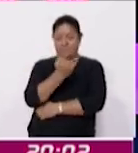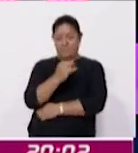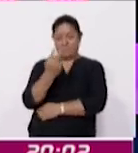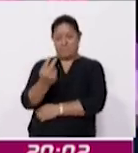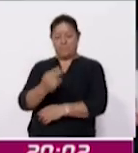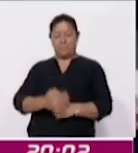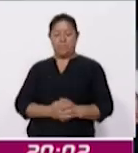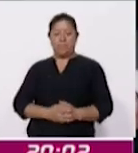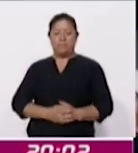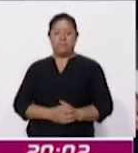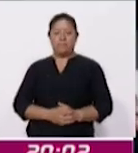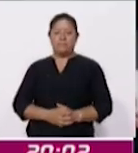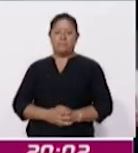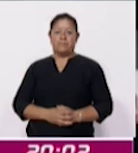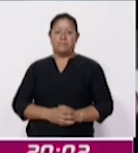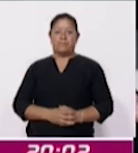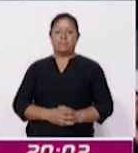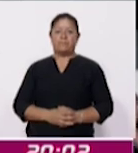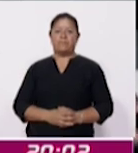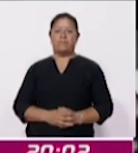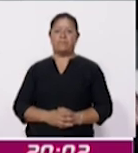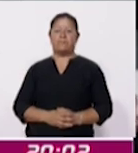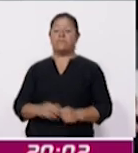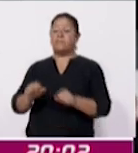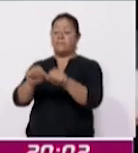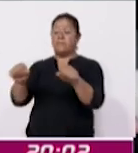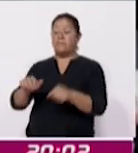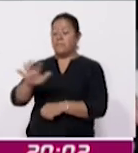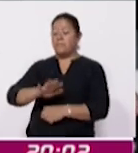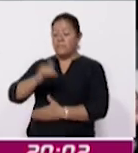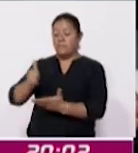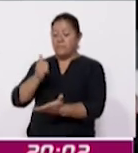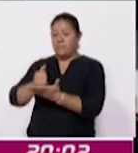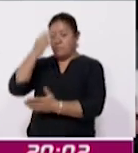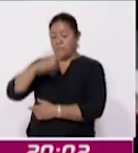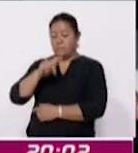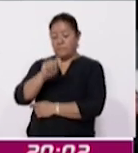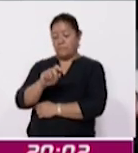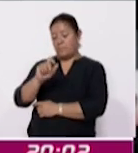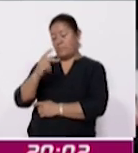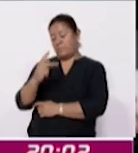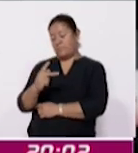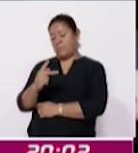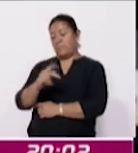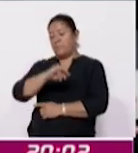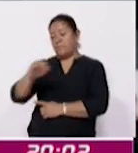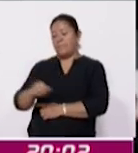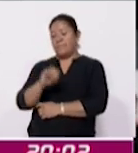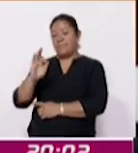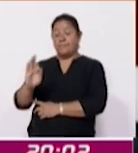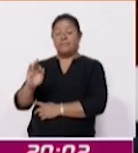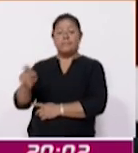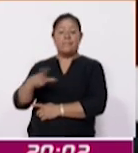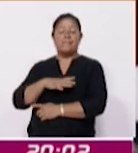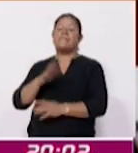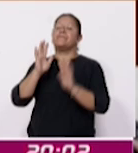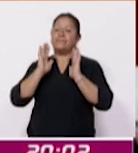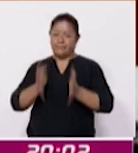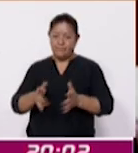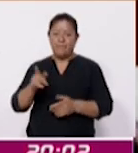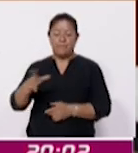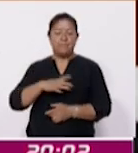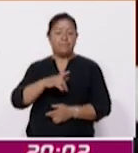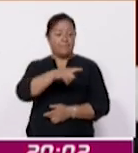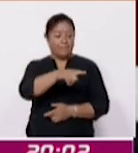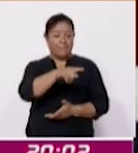junio. La Sala Regional Ciudad de México del Tribunal Electoral del Poder Judicial de la Federación confirmó la nulidad